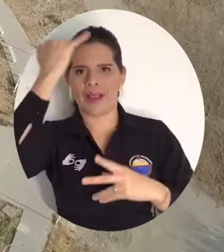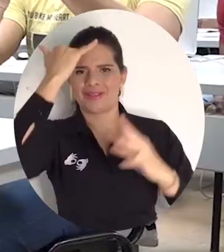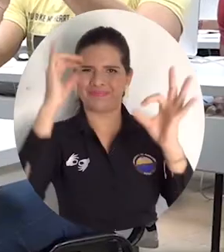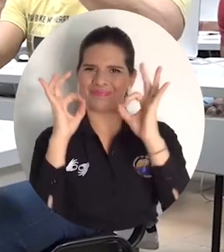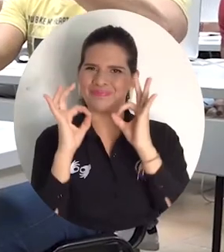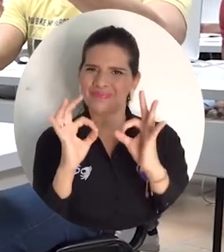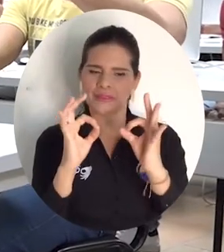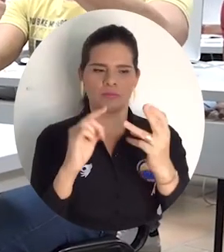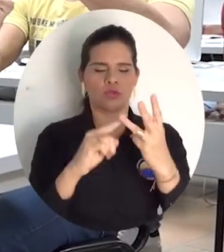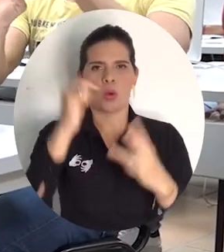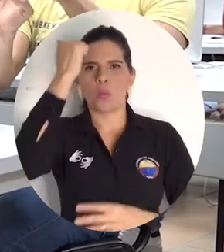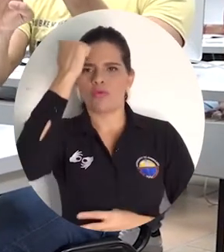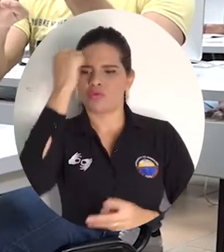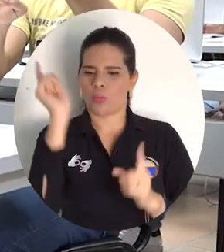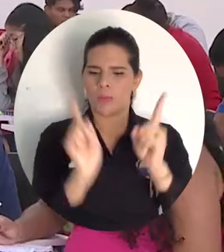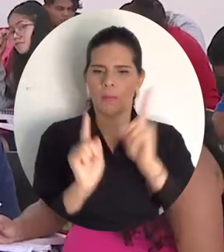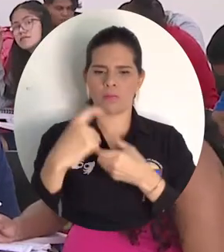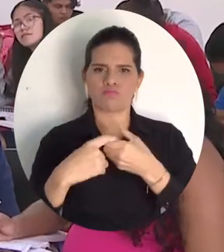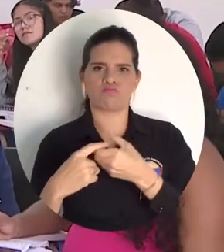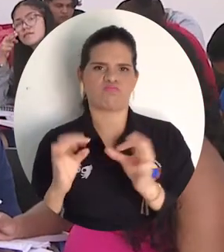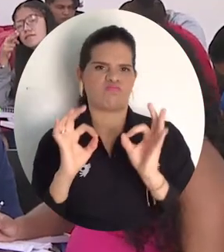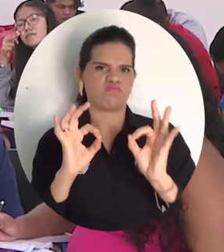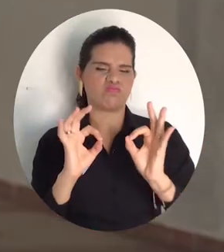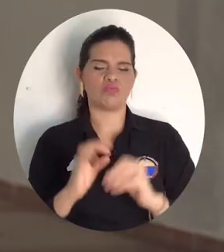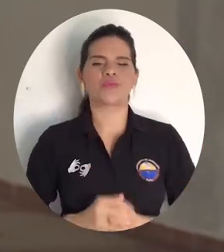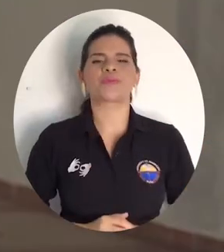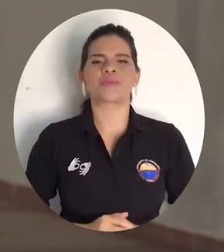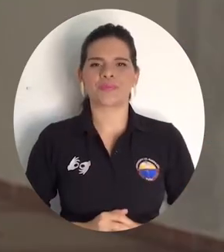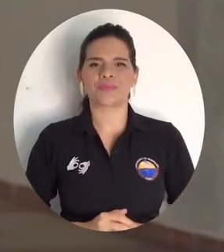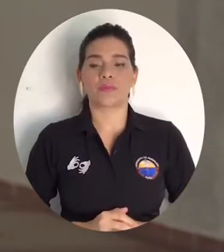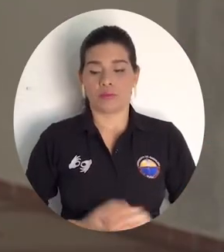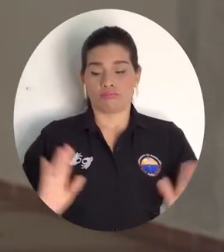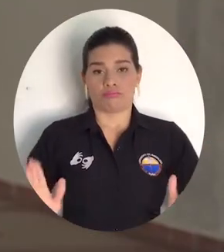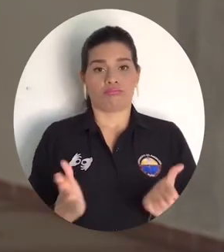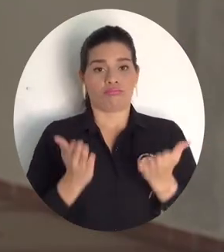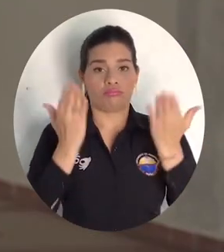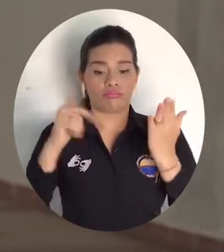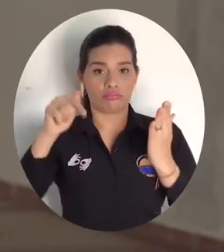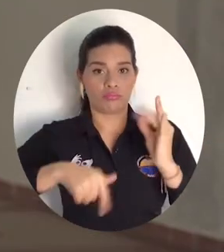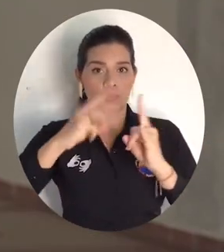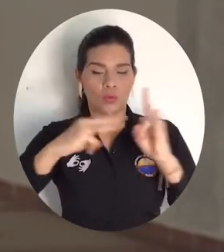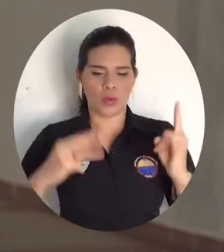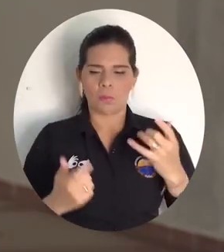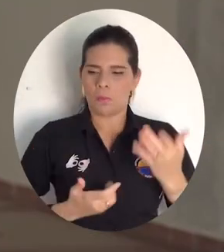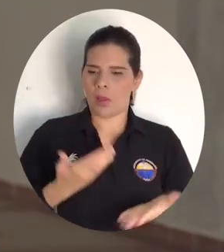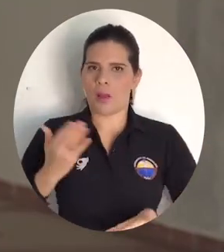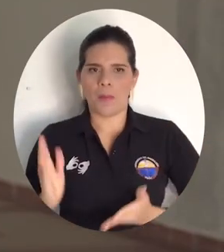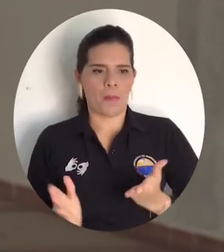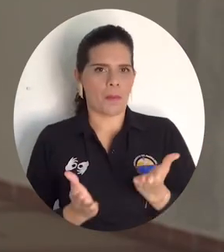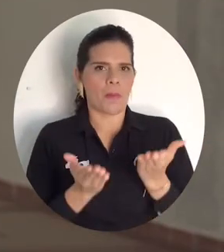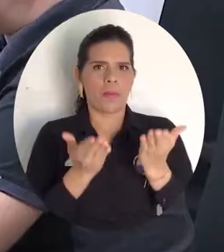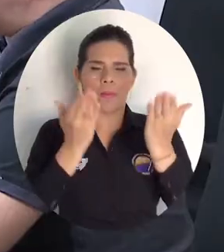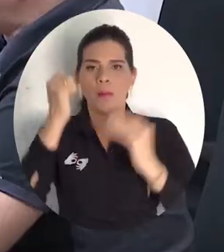su calidad académica con los docentes que se han venido incorporando. Permanentemente ha habido una mejora en la universidad, se ha